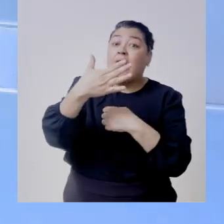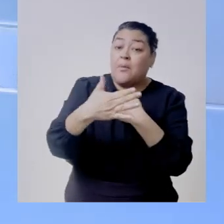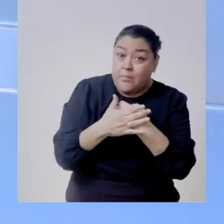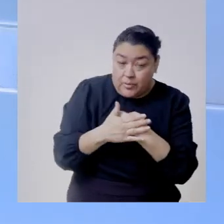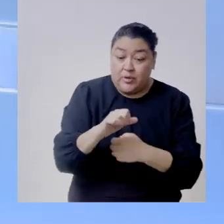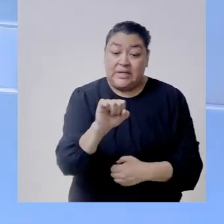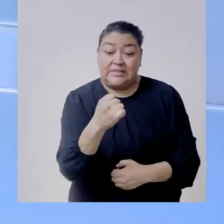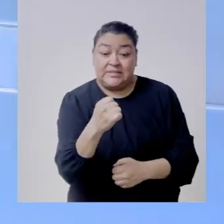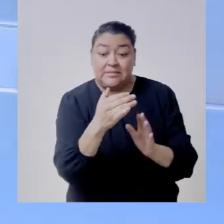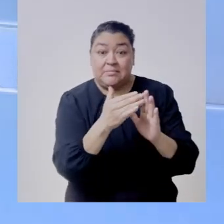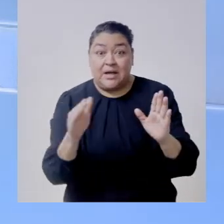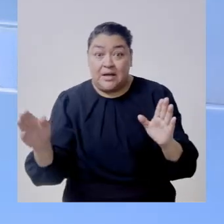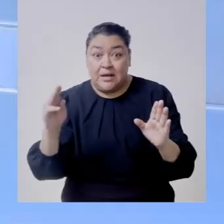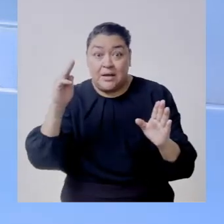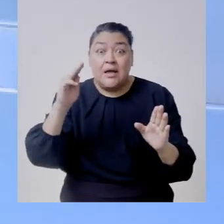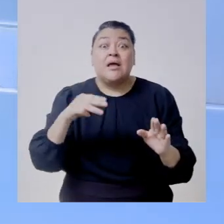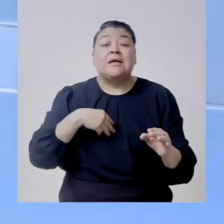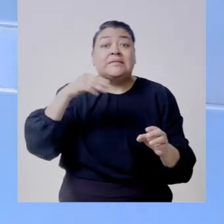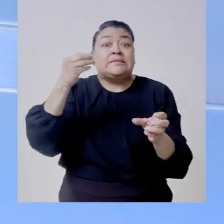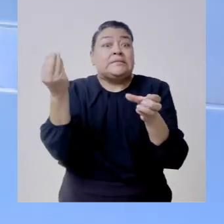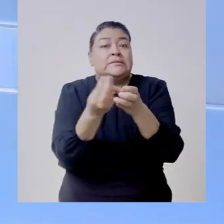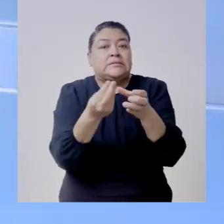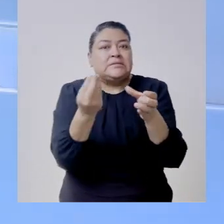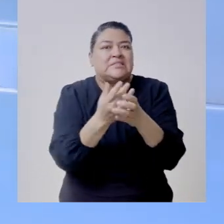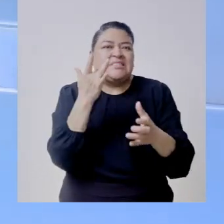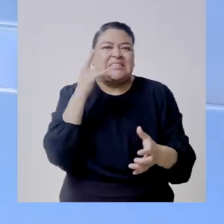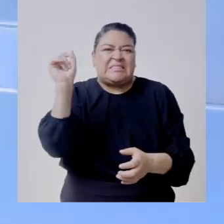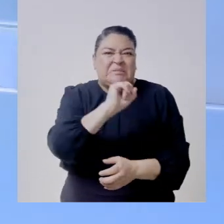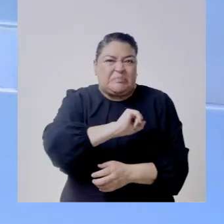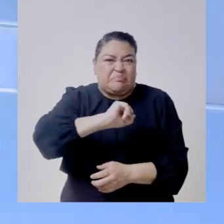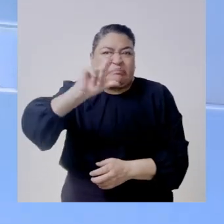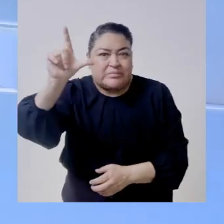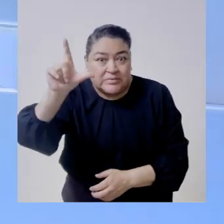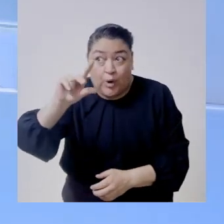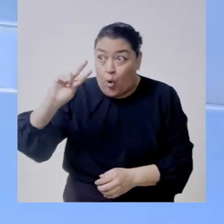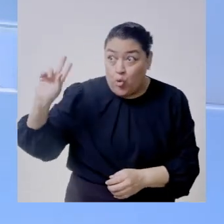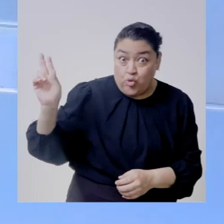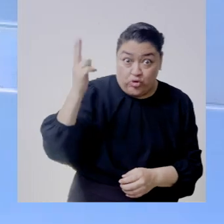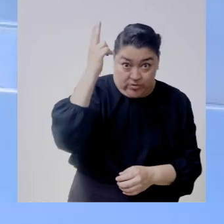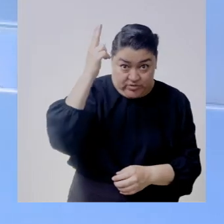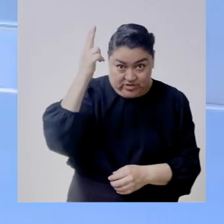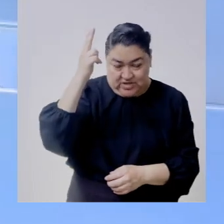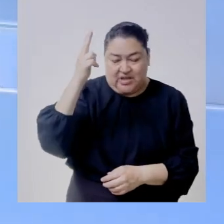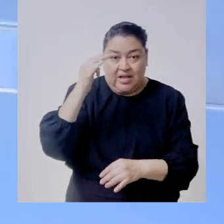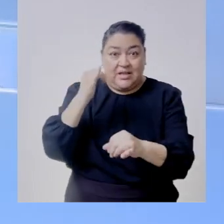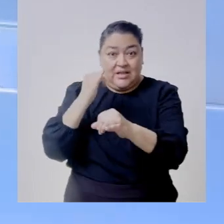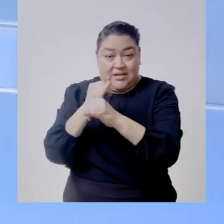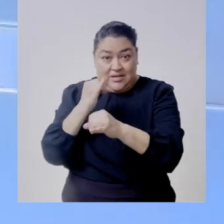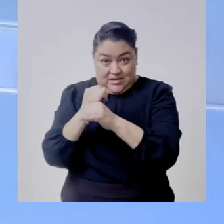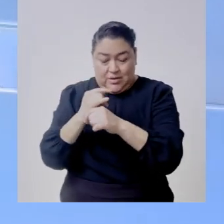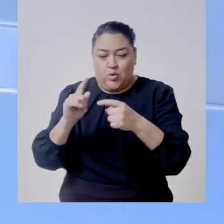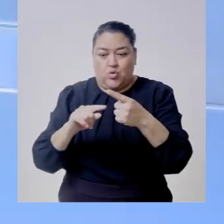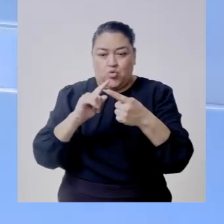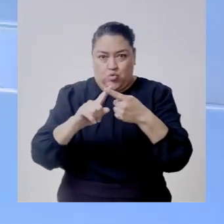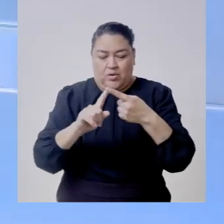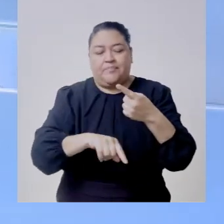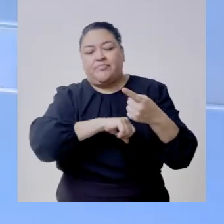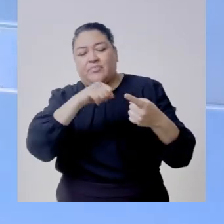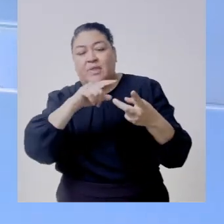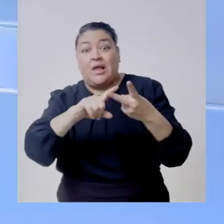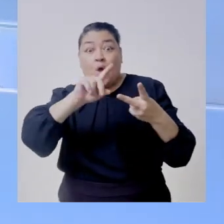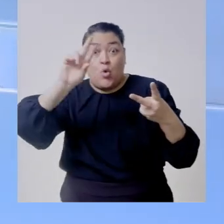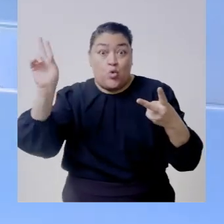segundo semestre vienen tres masterclass lucy masterclass con la universidad nacional de educación a distancia una